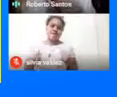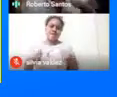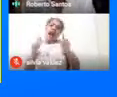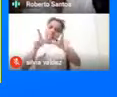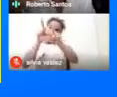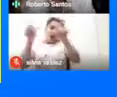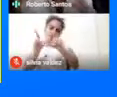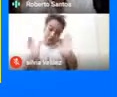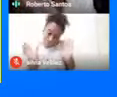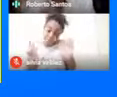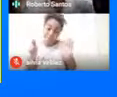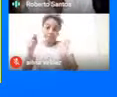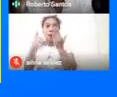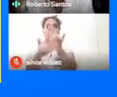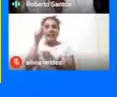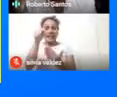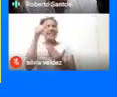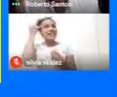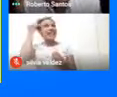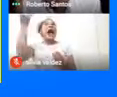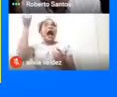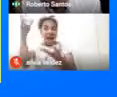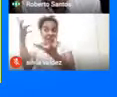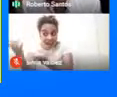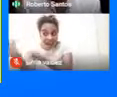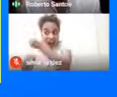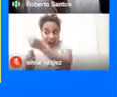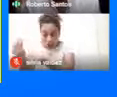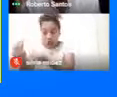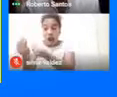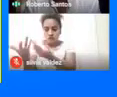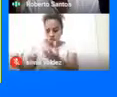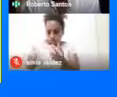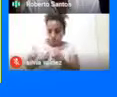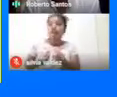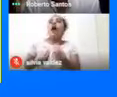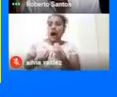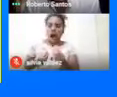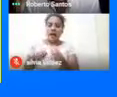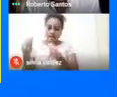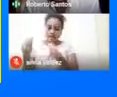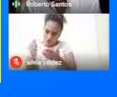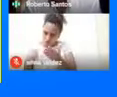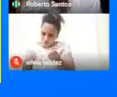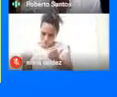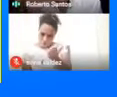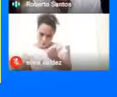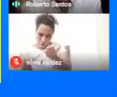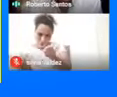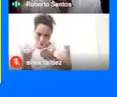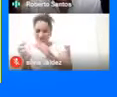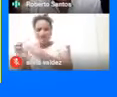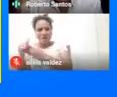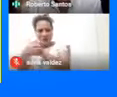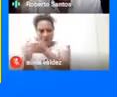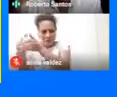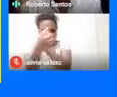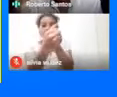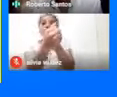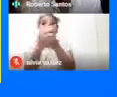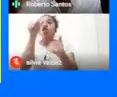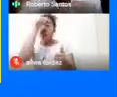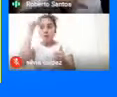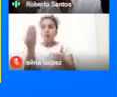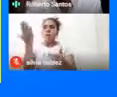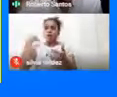A partir de esa iniciativa Que ellos querían Que hiciéramos Estos trazados Se hicieron Y lo del domingo pasado